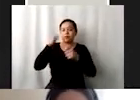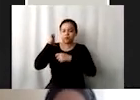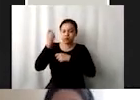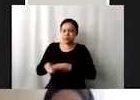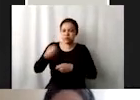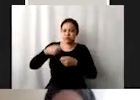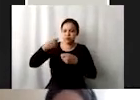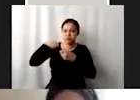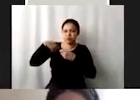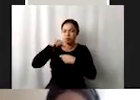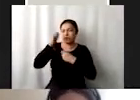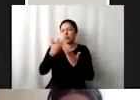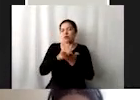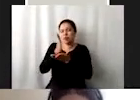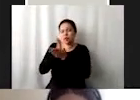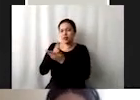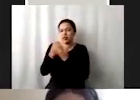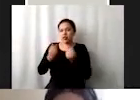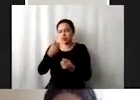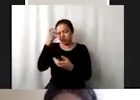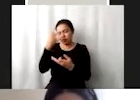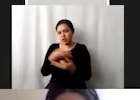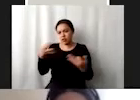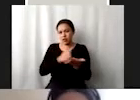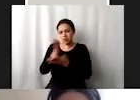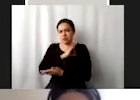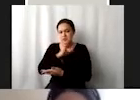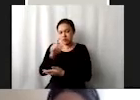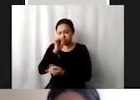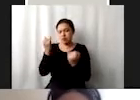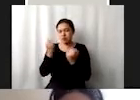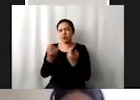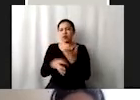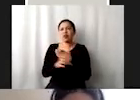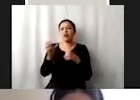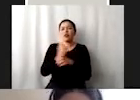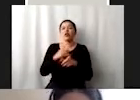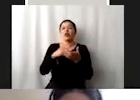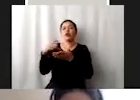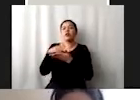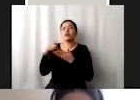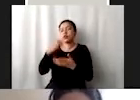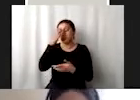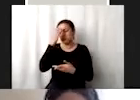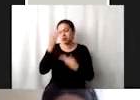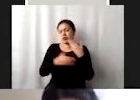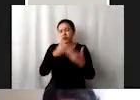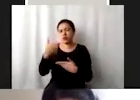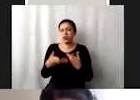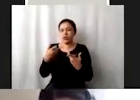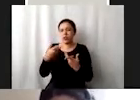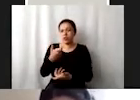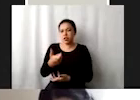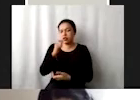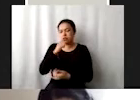con un acceso seguro equitativo a tierras, recursos de producción e insumos, conocimientos, servicios financieros y oportunidades para la